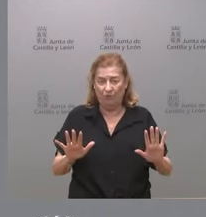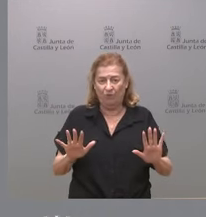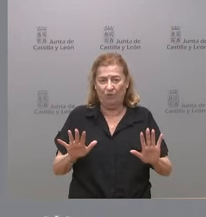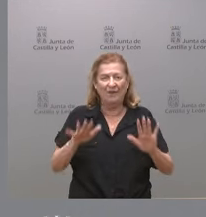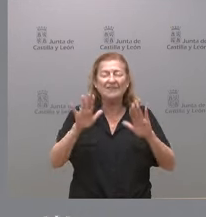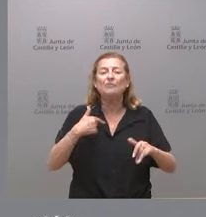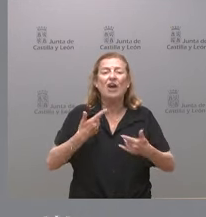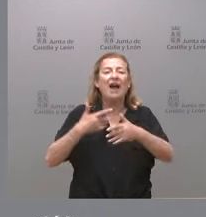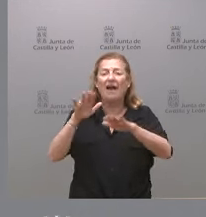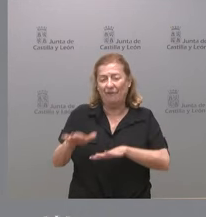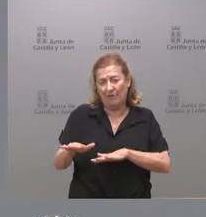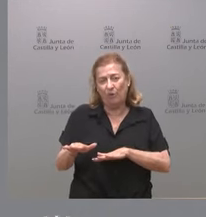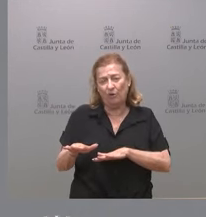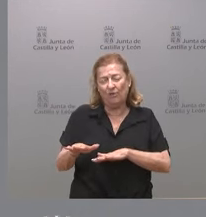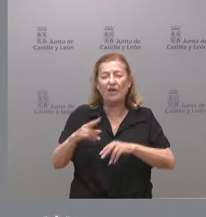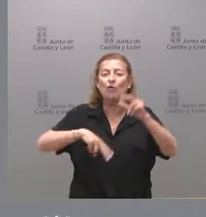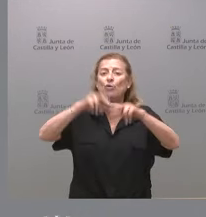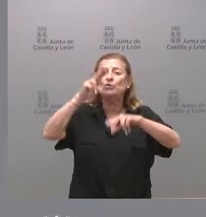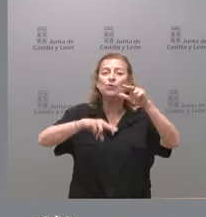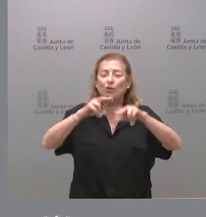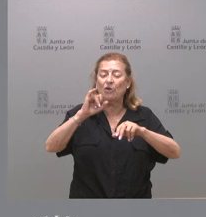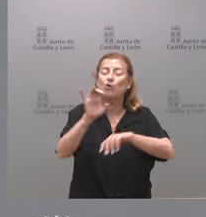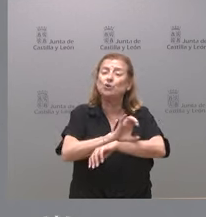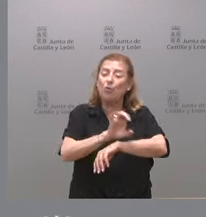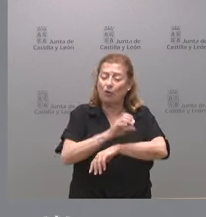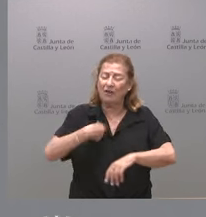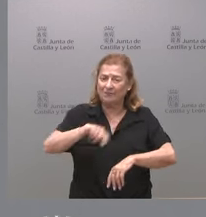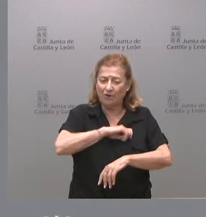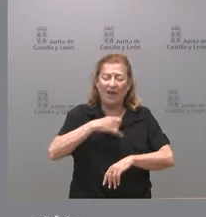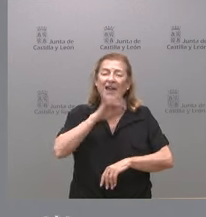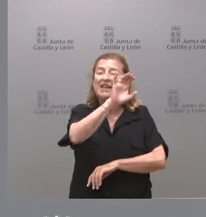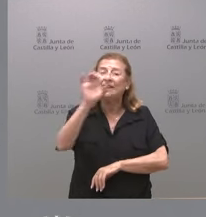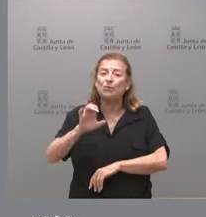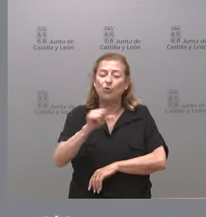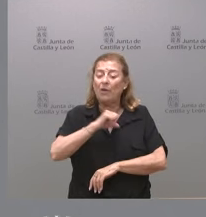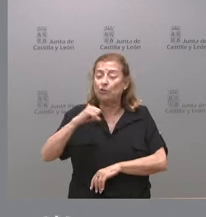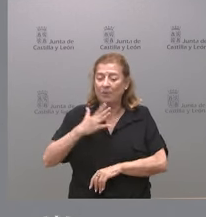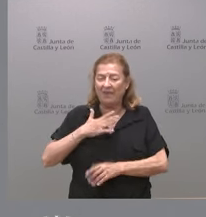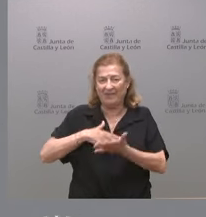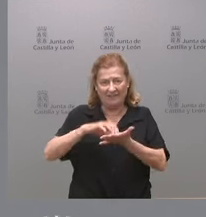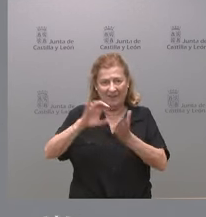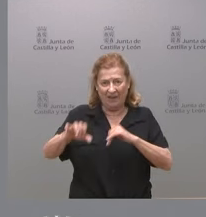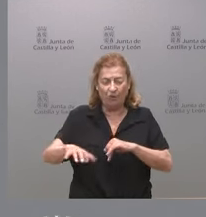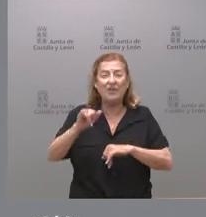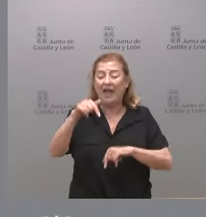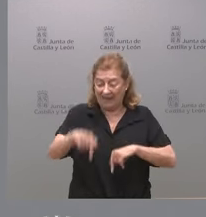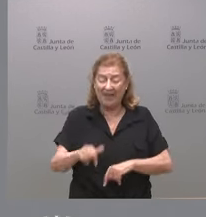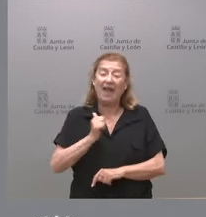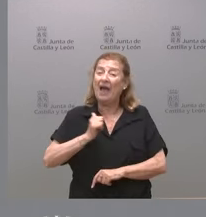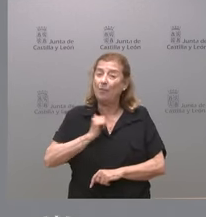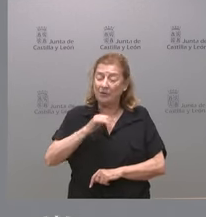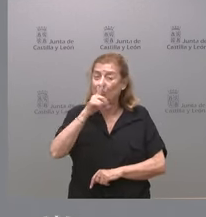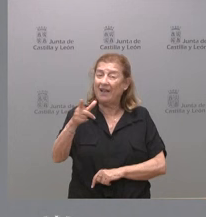a favor de la constitución española y del estatuto de autonomía de Castilla y León y desde aquí aprovecho para